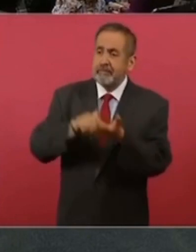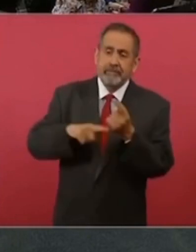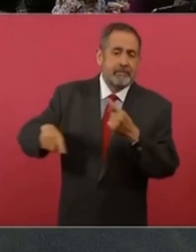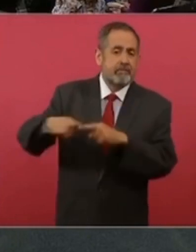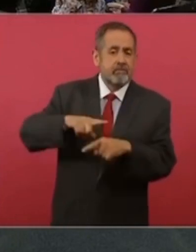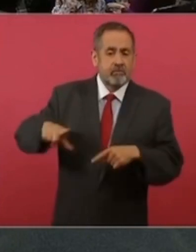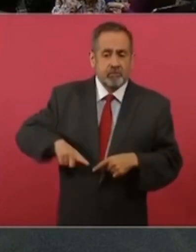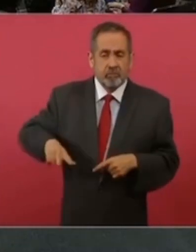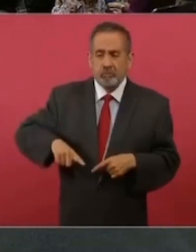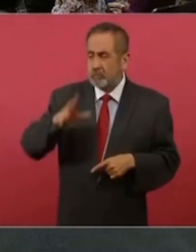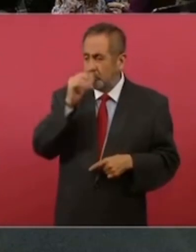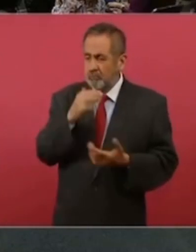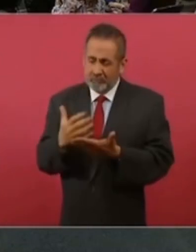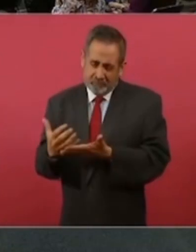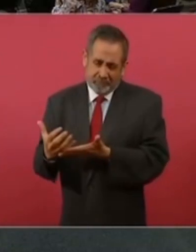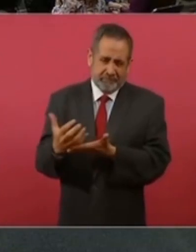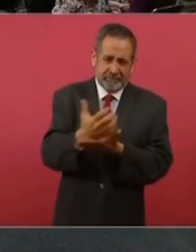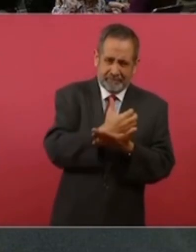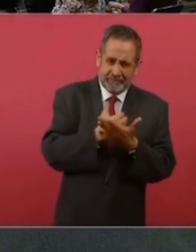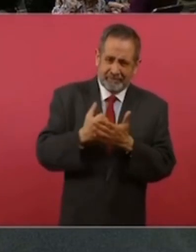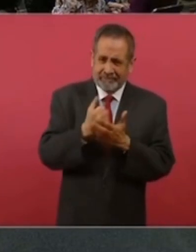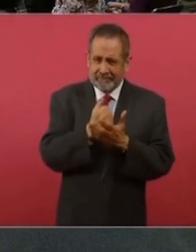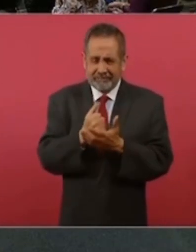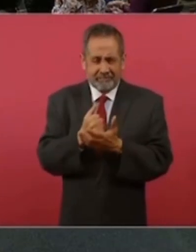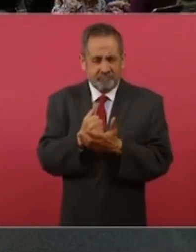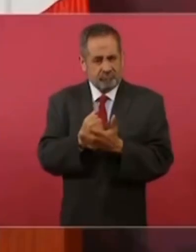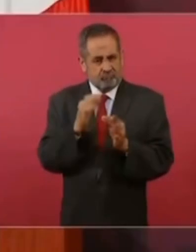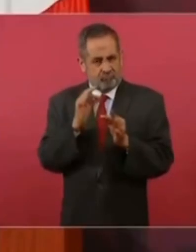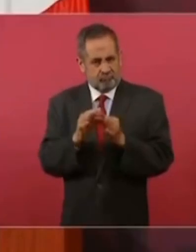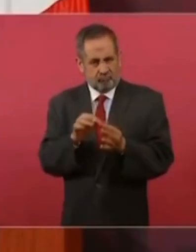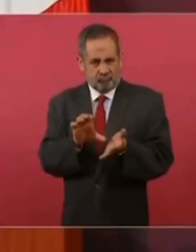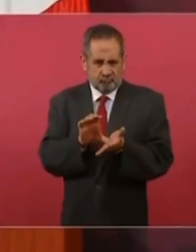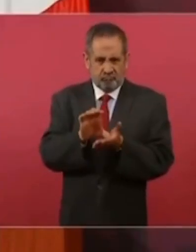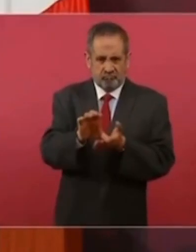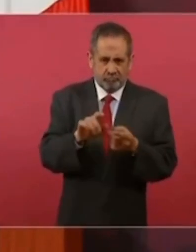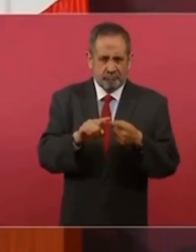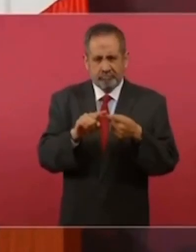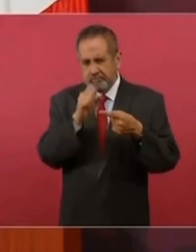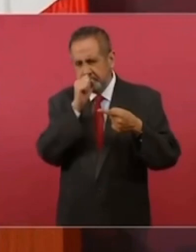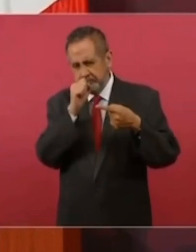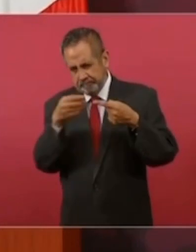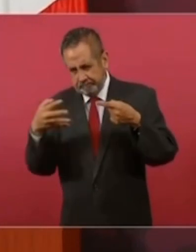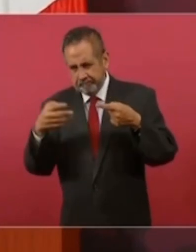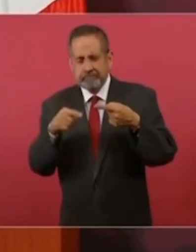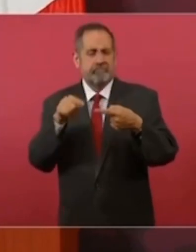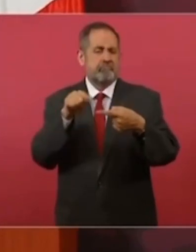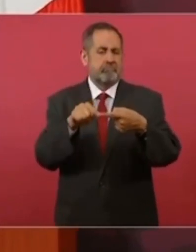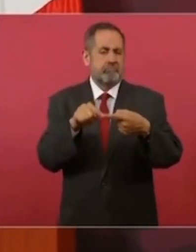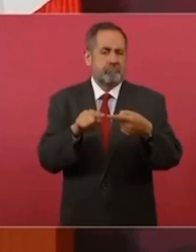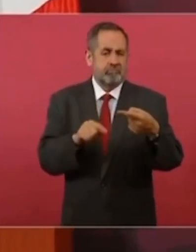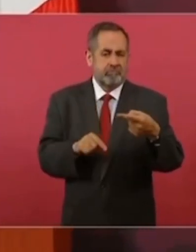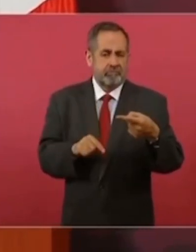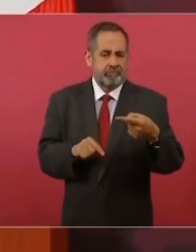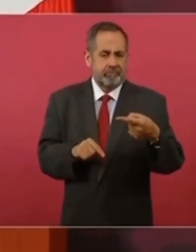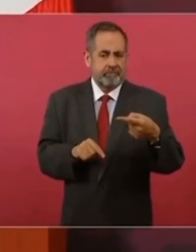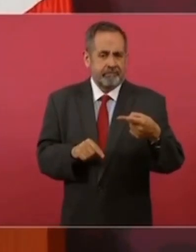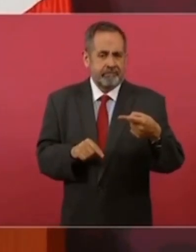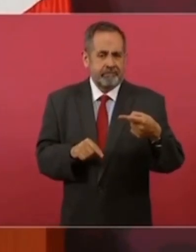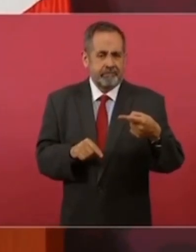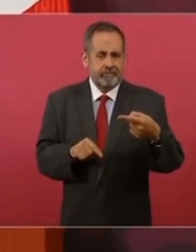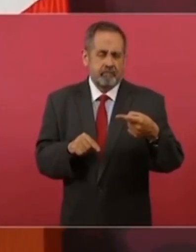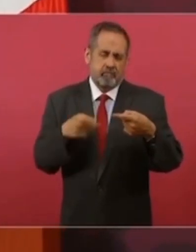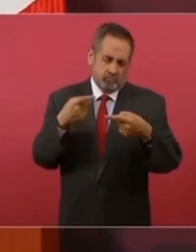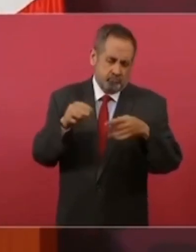remuneración en términos de la fracción anterior por el